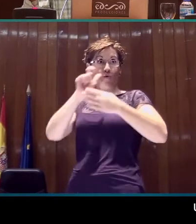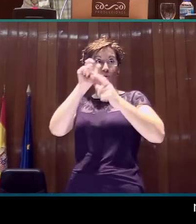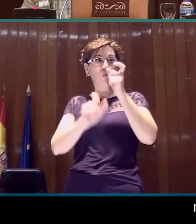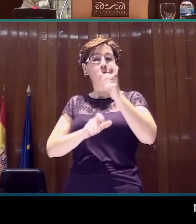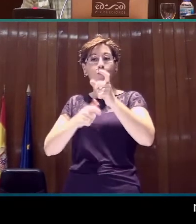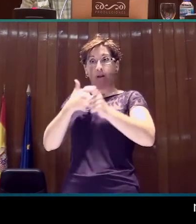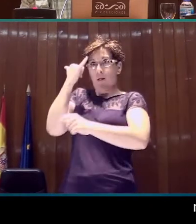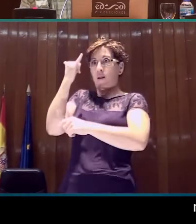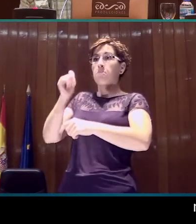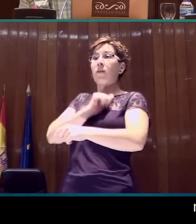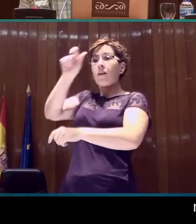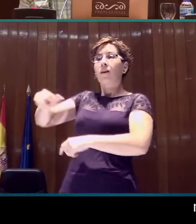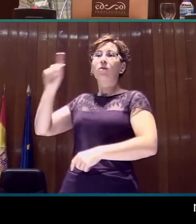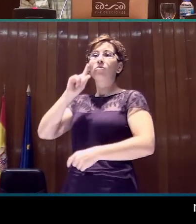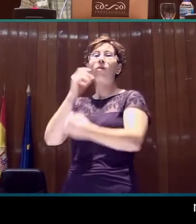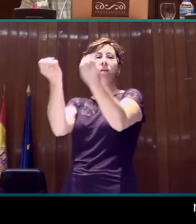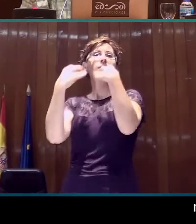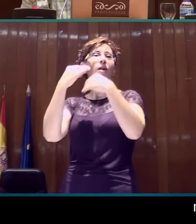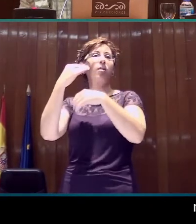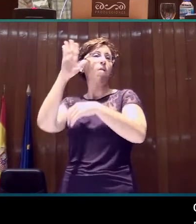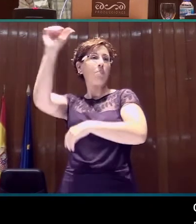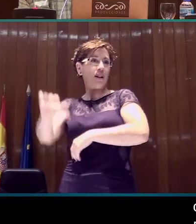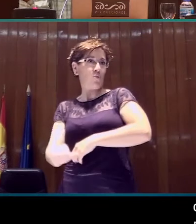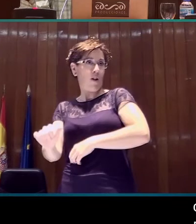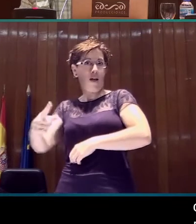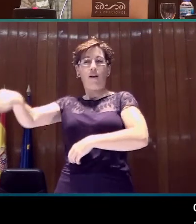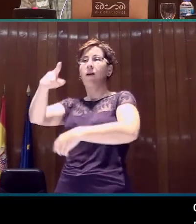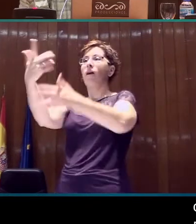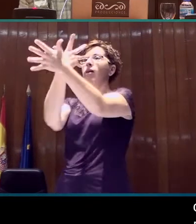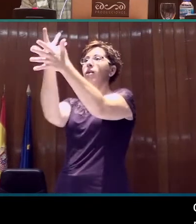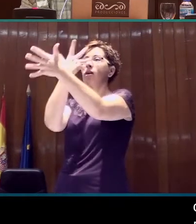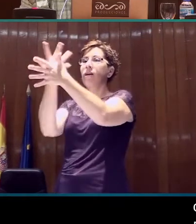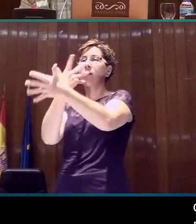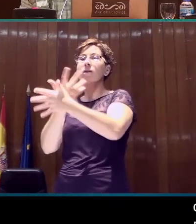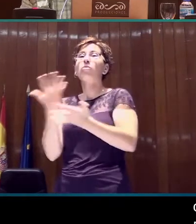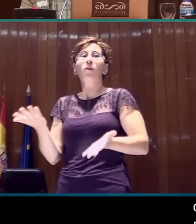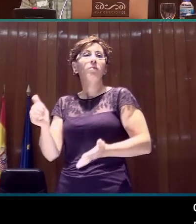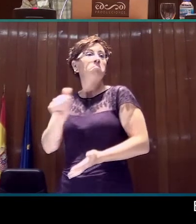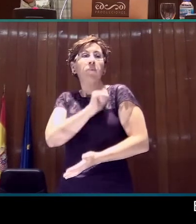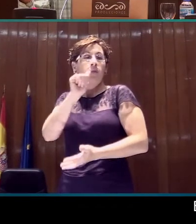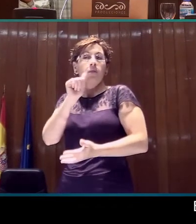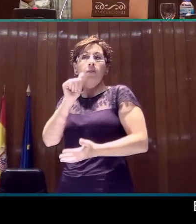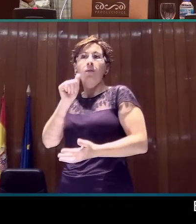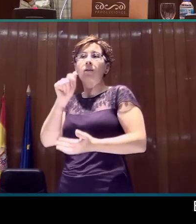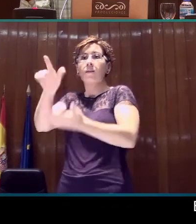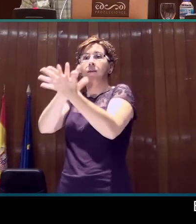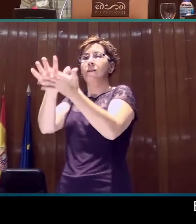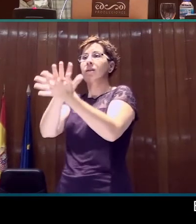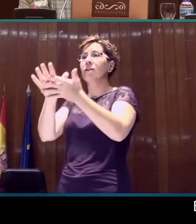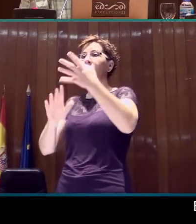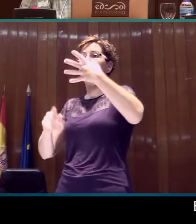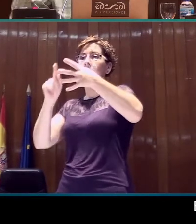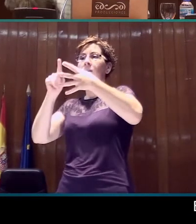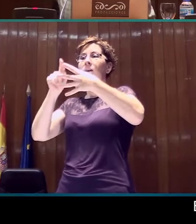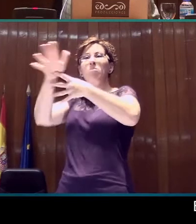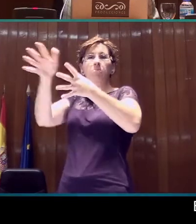sordas están relatando una película que han visto y normalmente explícitamente mencionan a qué se refiere cada dedo. En este